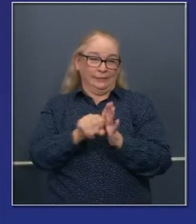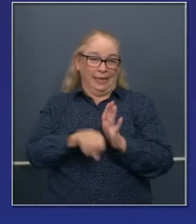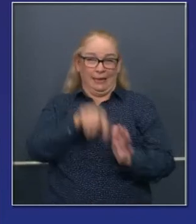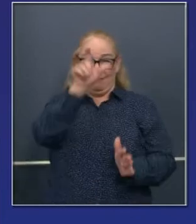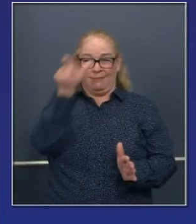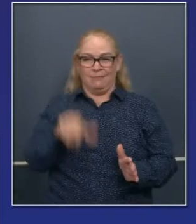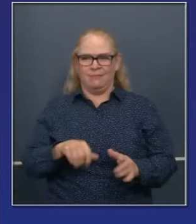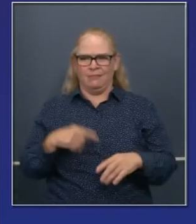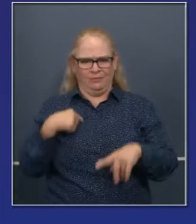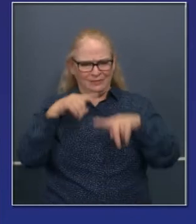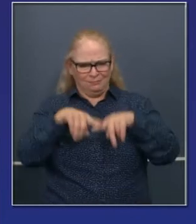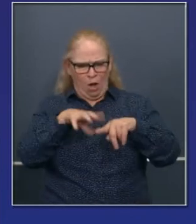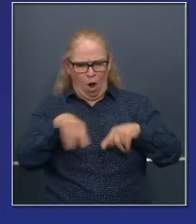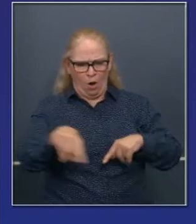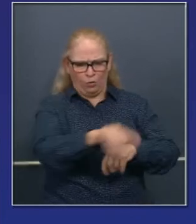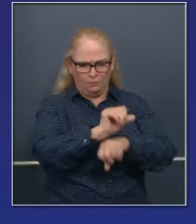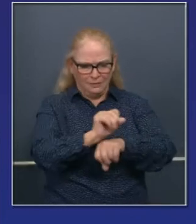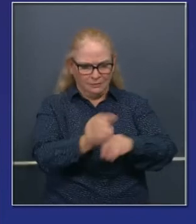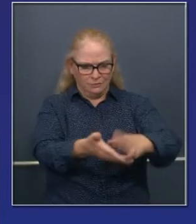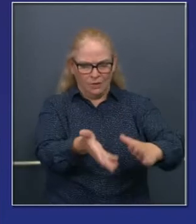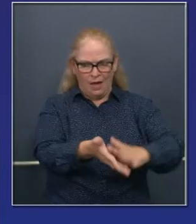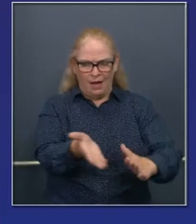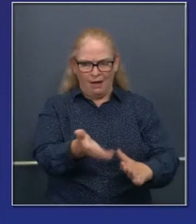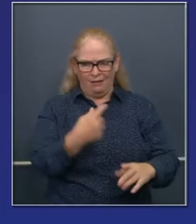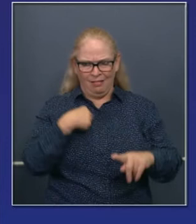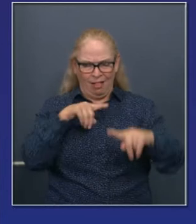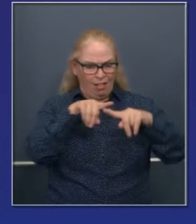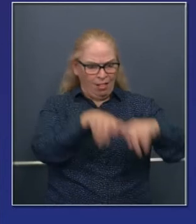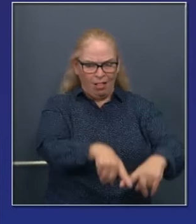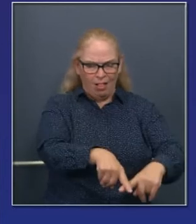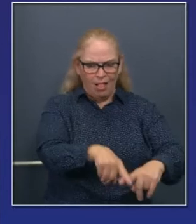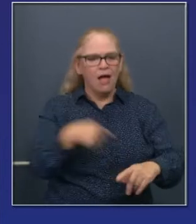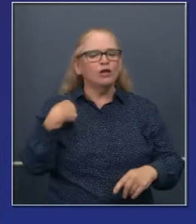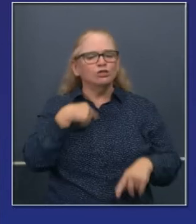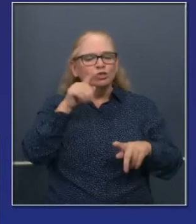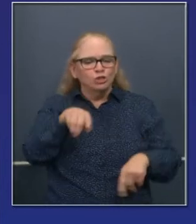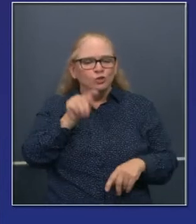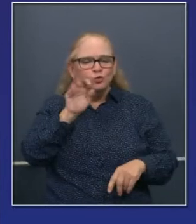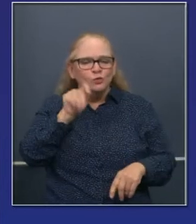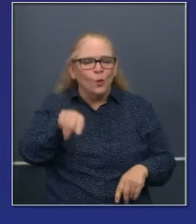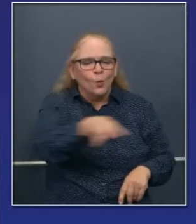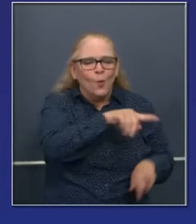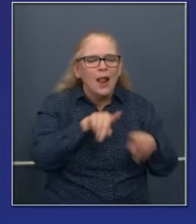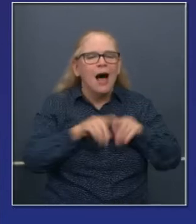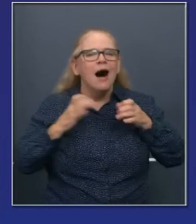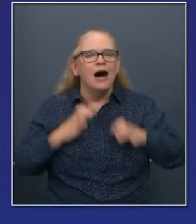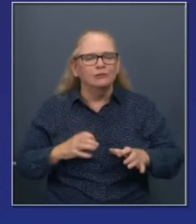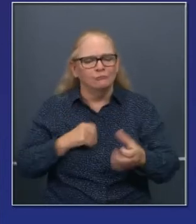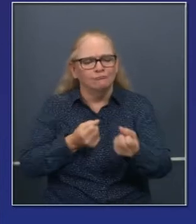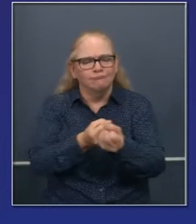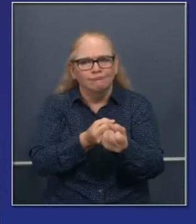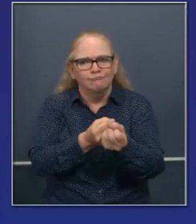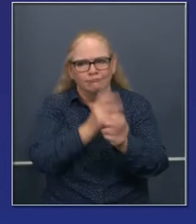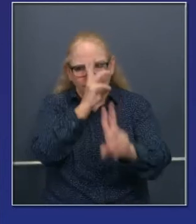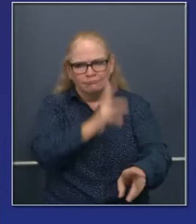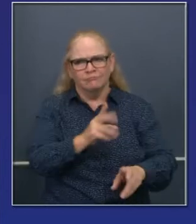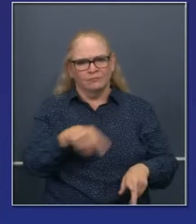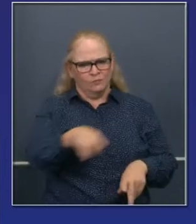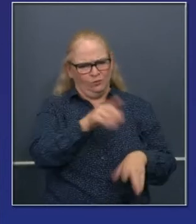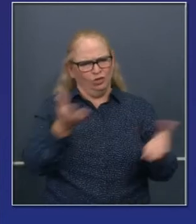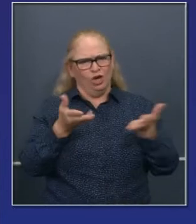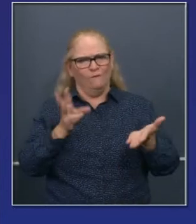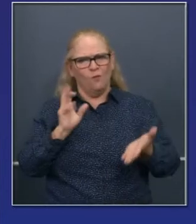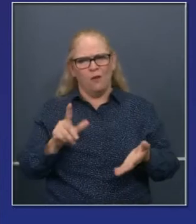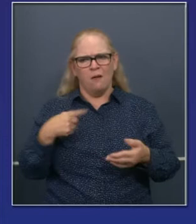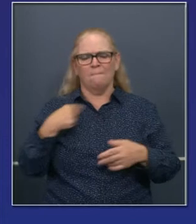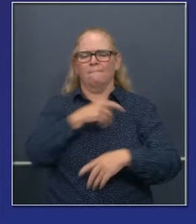hablamos el lunes en cuanto al estado, través de todo el aspecto, también el TI de gran escala y de